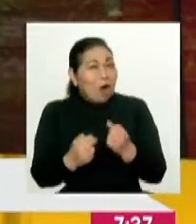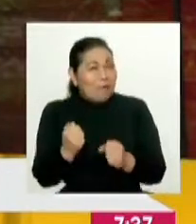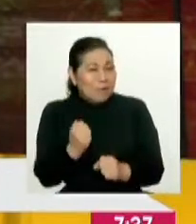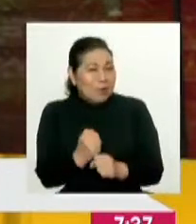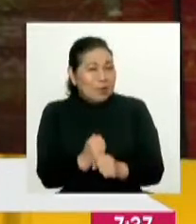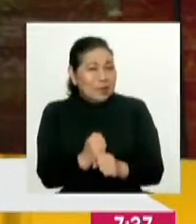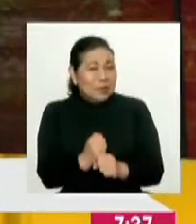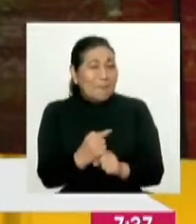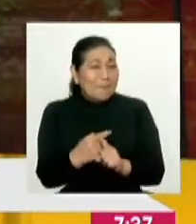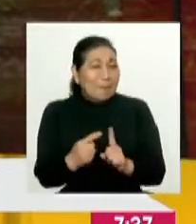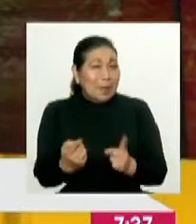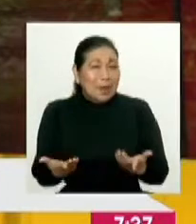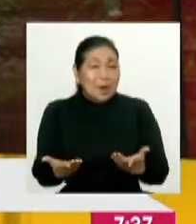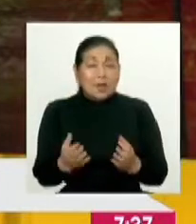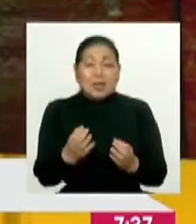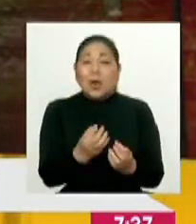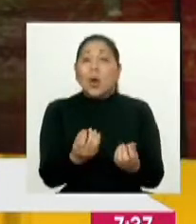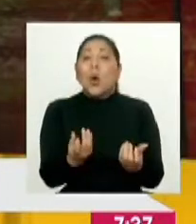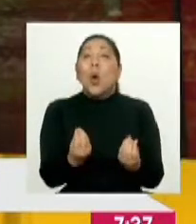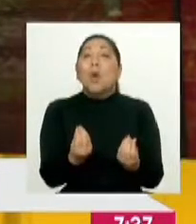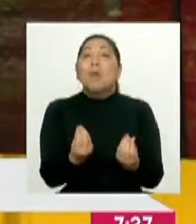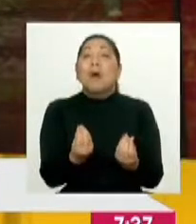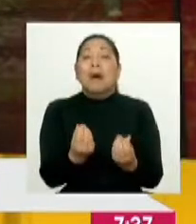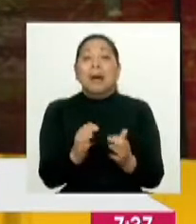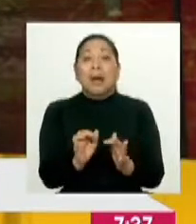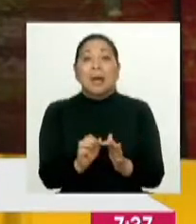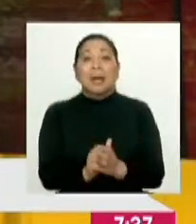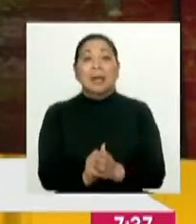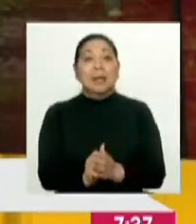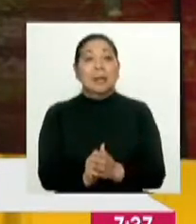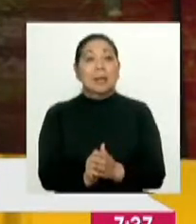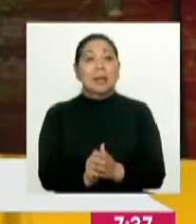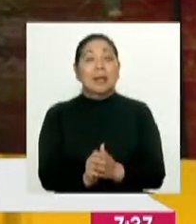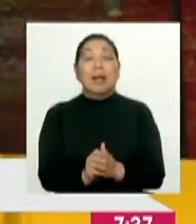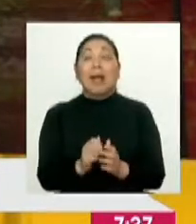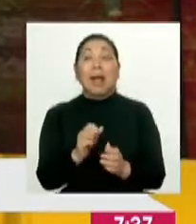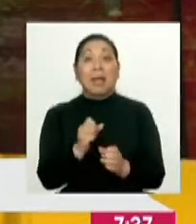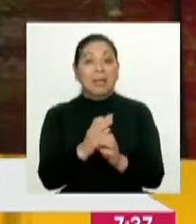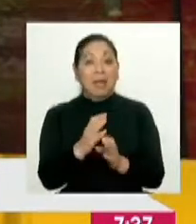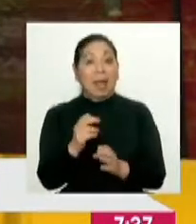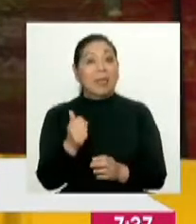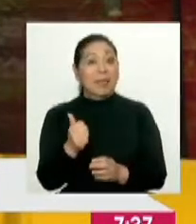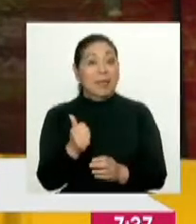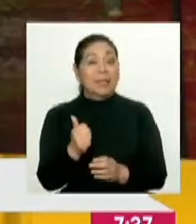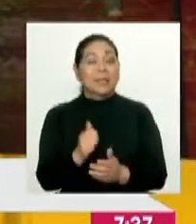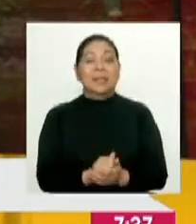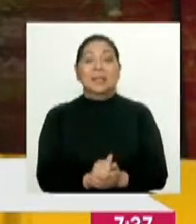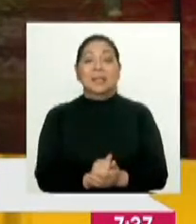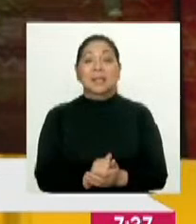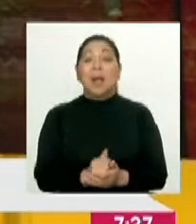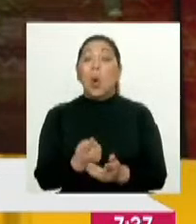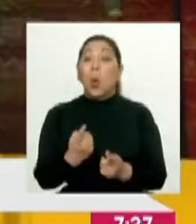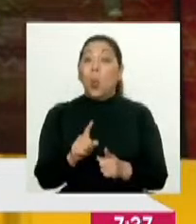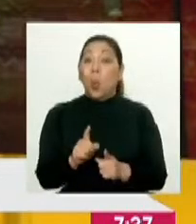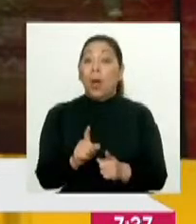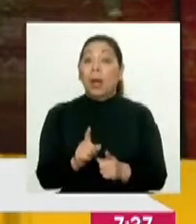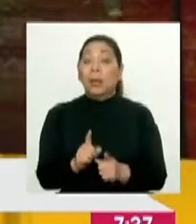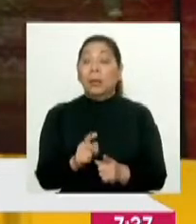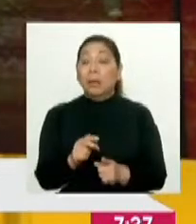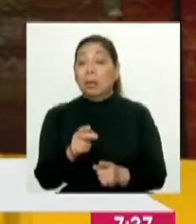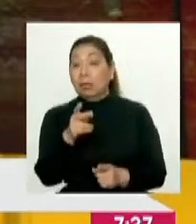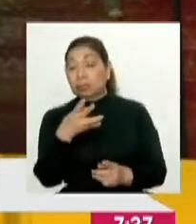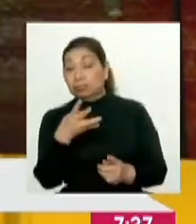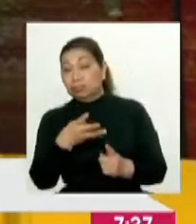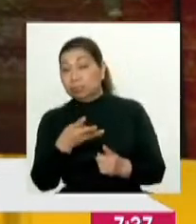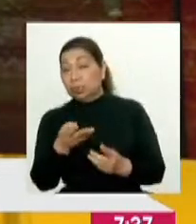los candidatos y candidatas, sino también, a partir del día 10, ¿verdad?, los electores vamos a tener